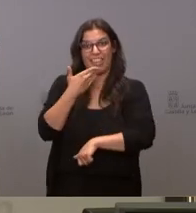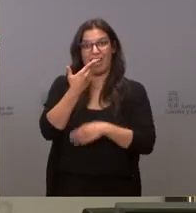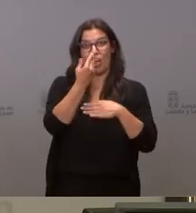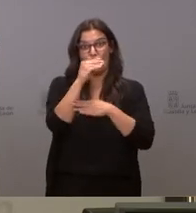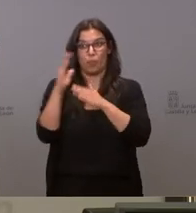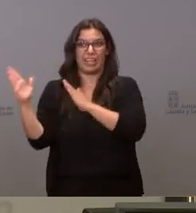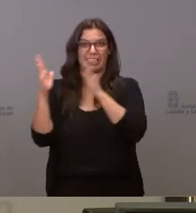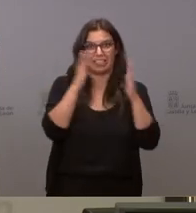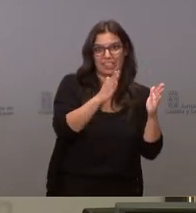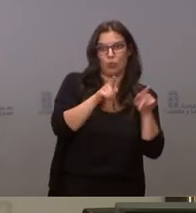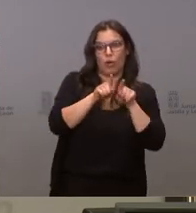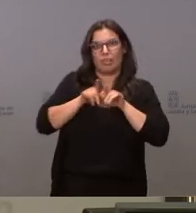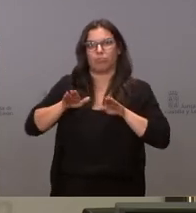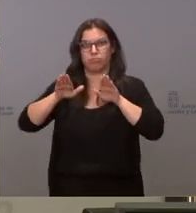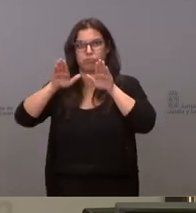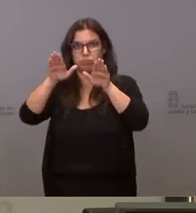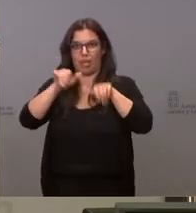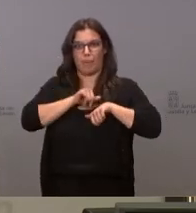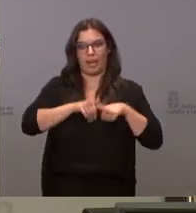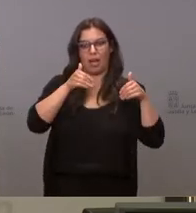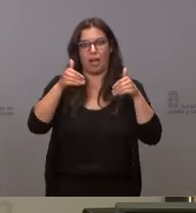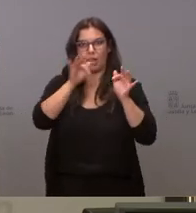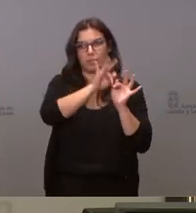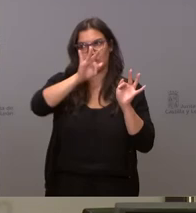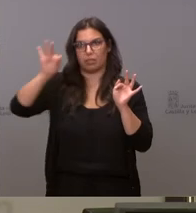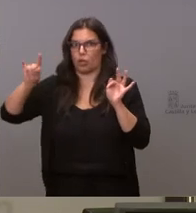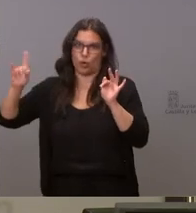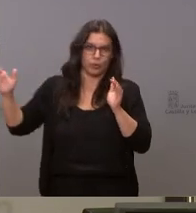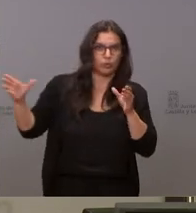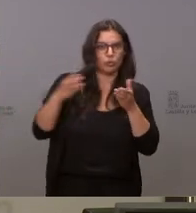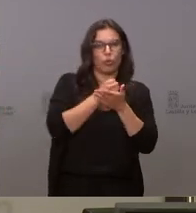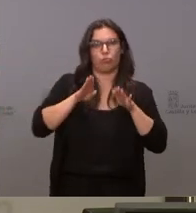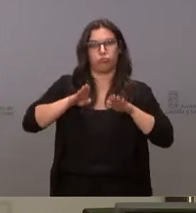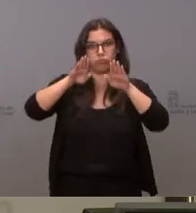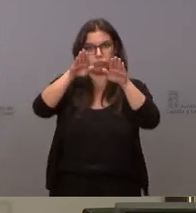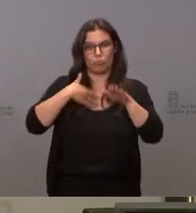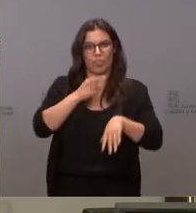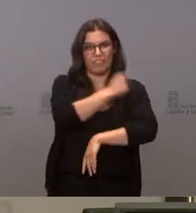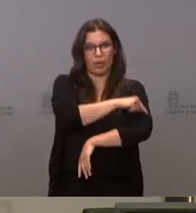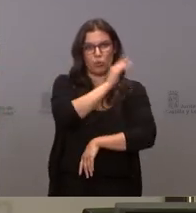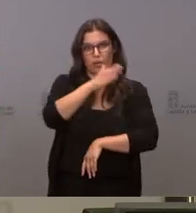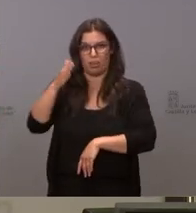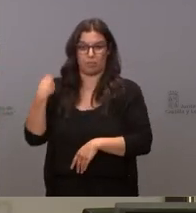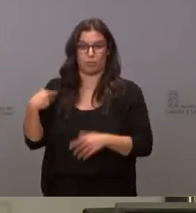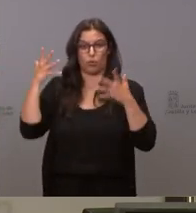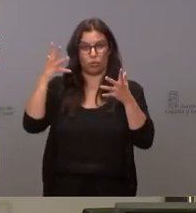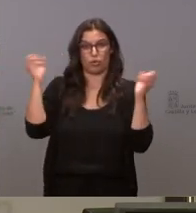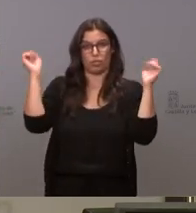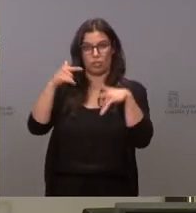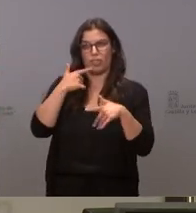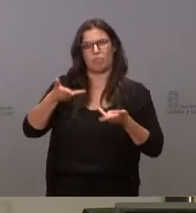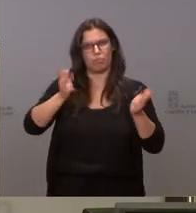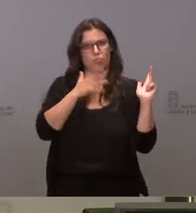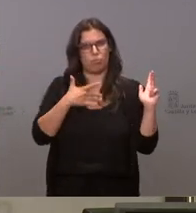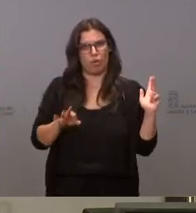pueda solapar con otros una posibilidad que sí que contempla el consejo interterritorial creo que se dio permiso para eso y en